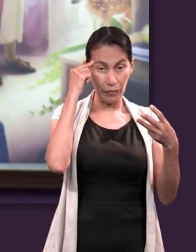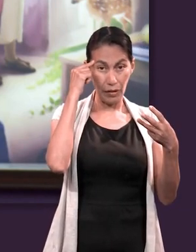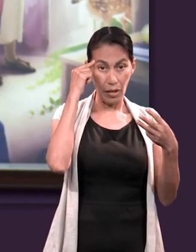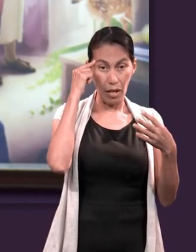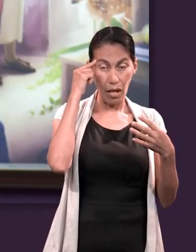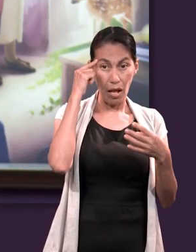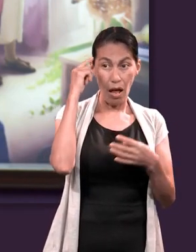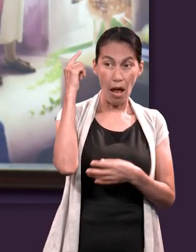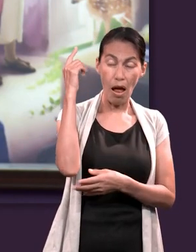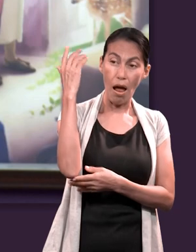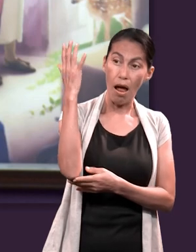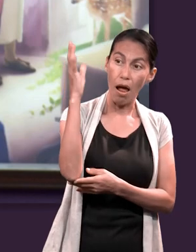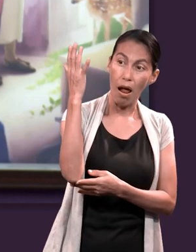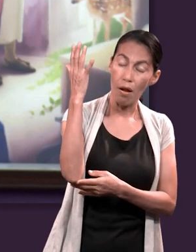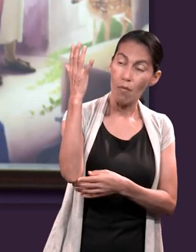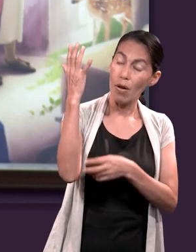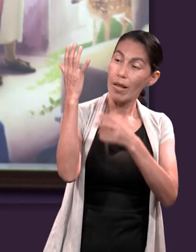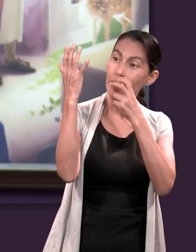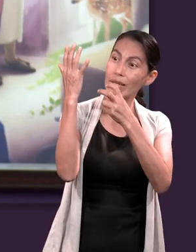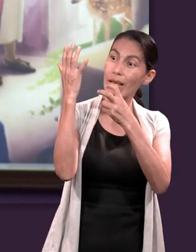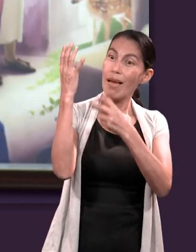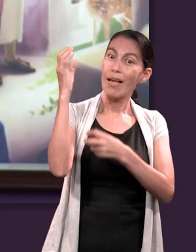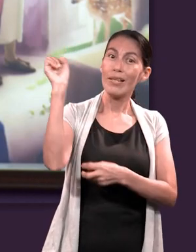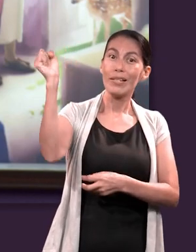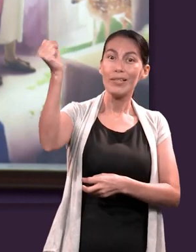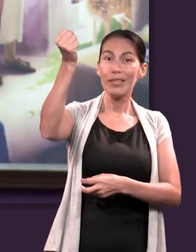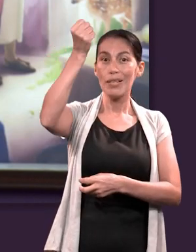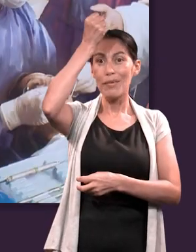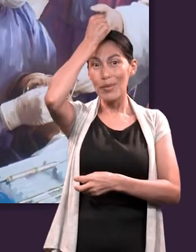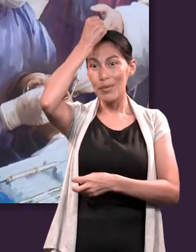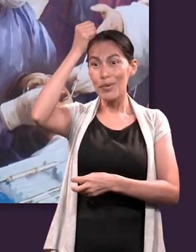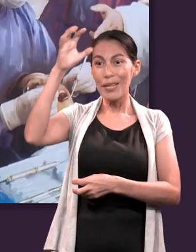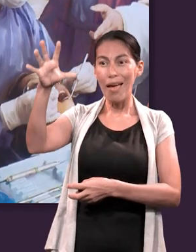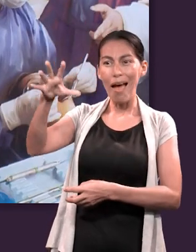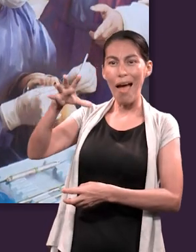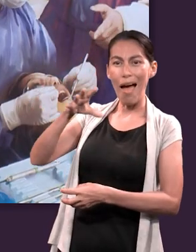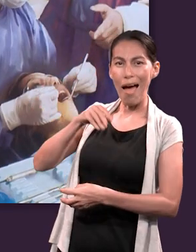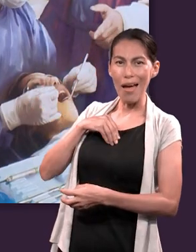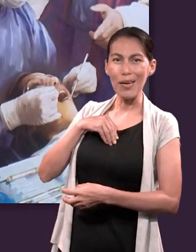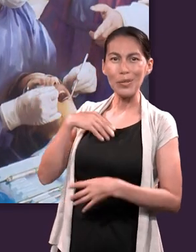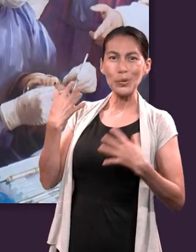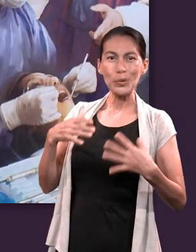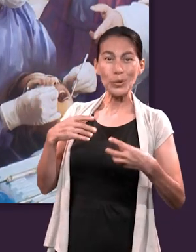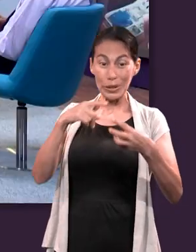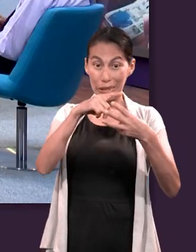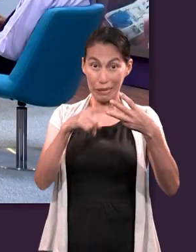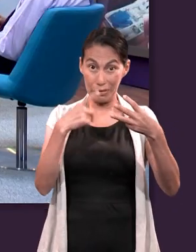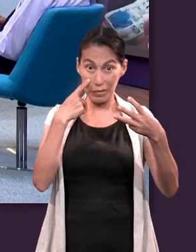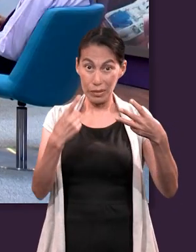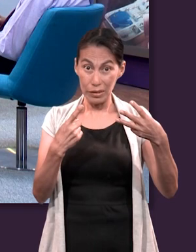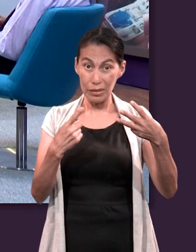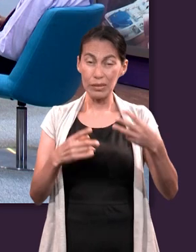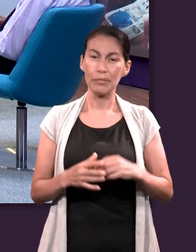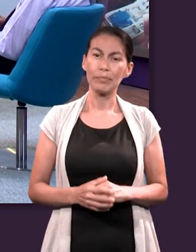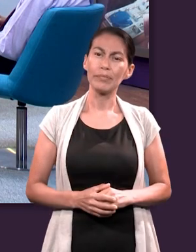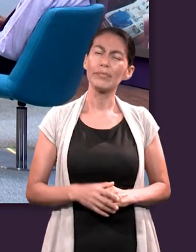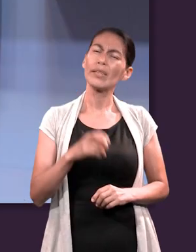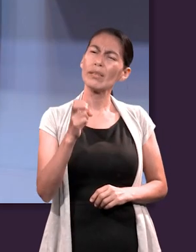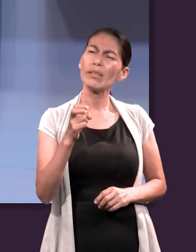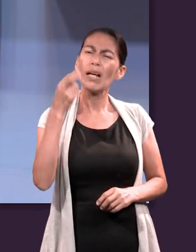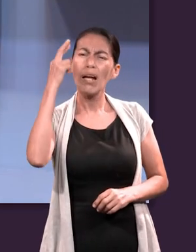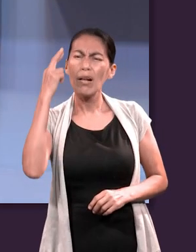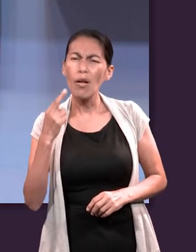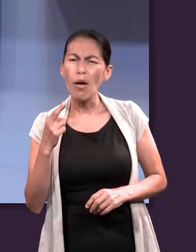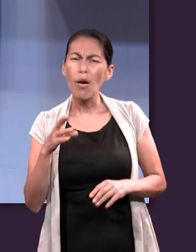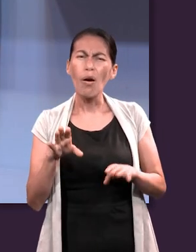árbol era codiciable para alcanzar sabiduría. Entonces Ruth, ¿en qué consiste esa tensión